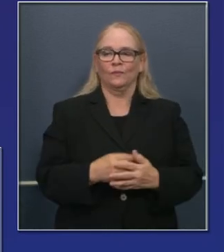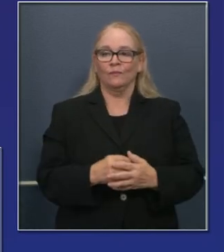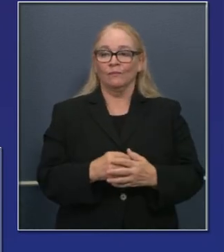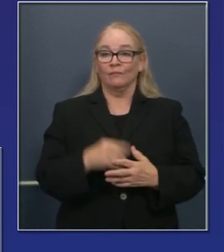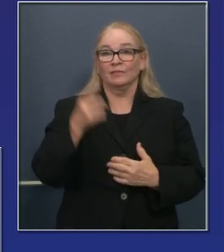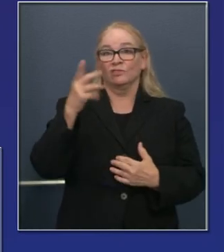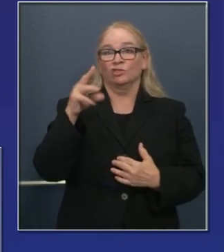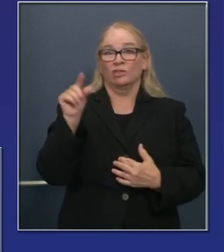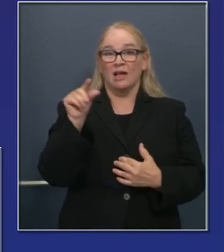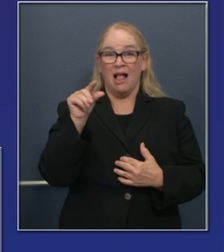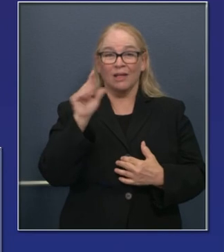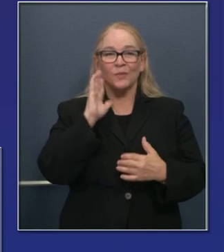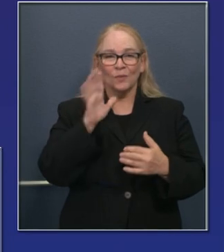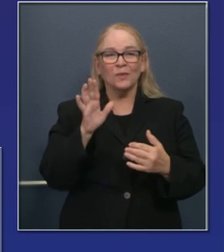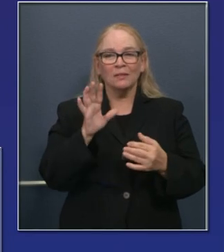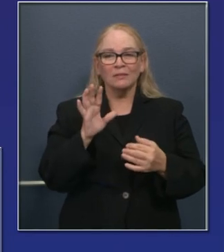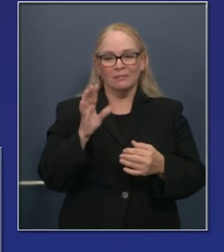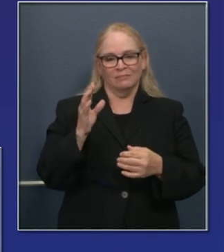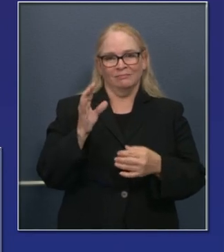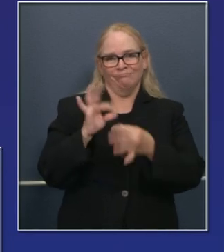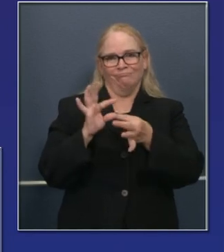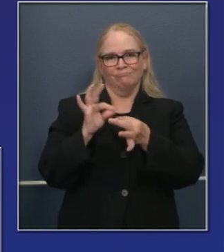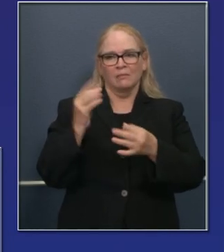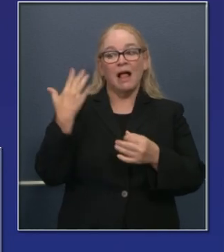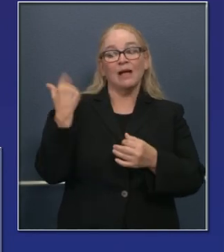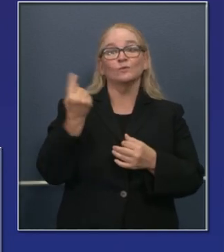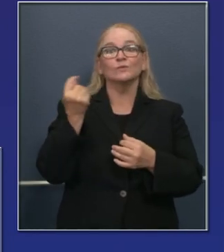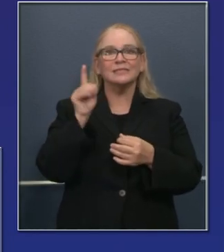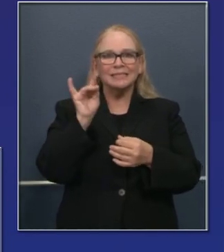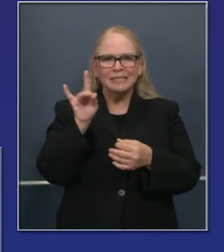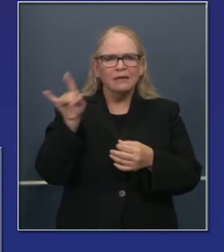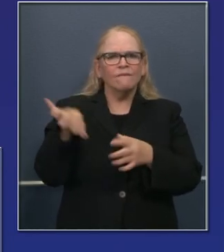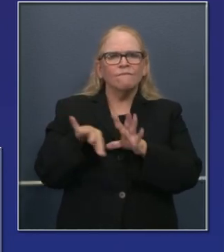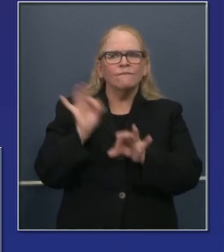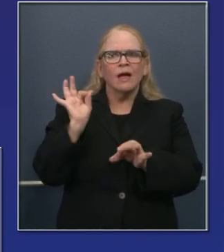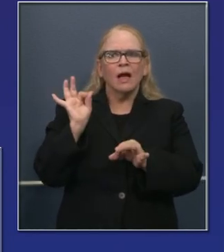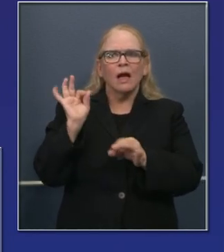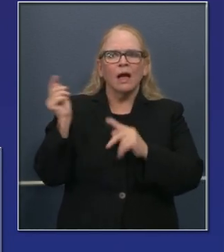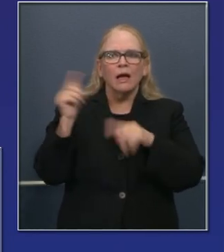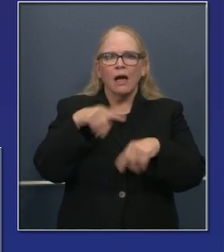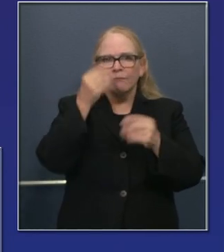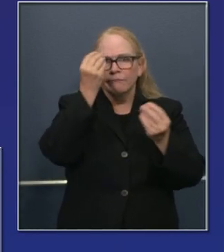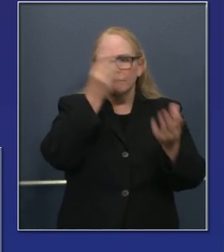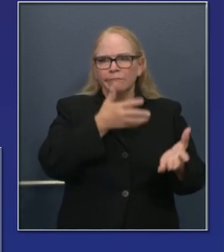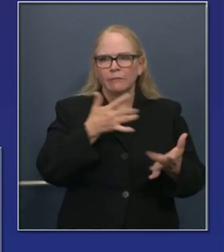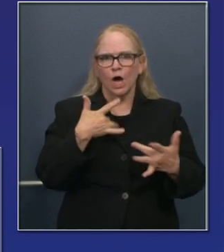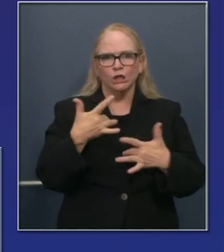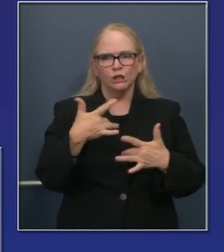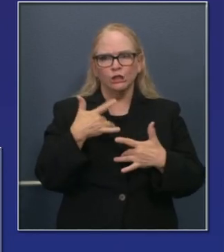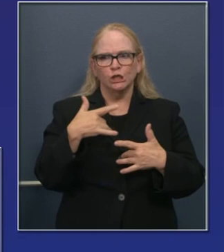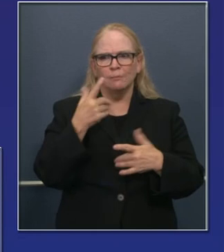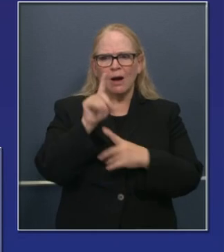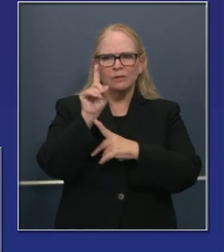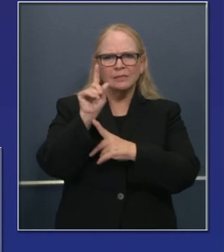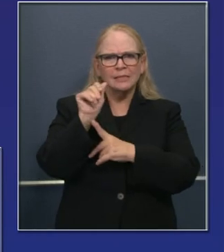trabajando tiempo extra. El doctor Galli el martes pasado, cuando anunció sus preocupaciones sobre los